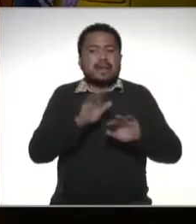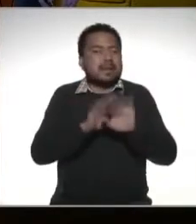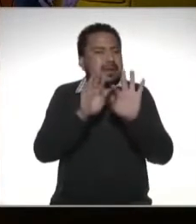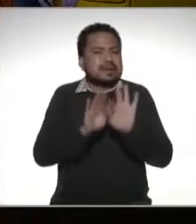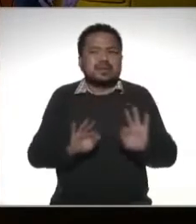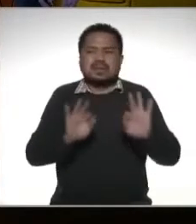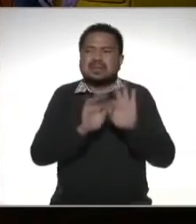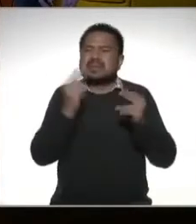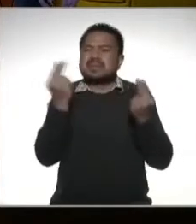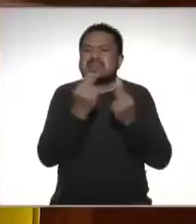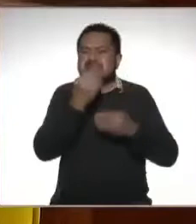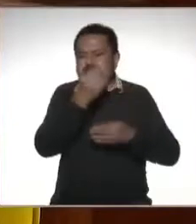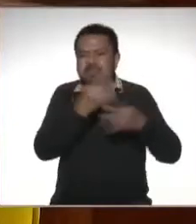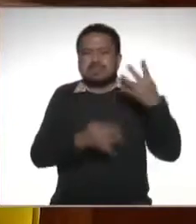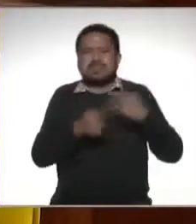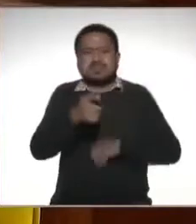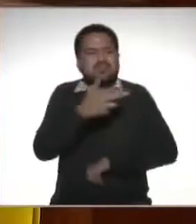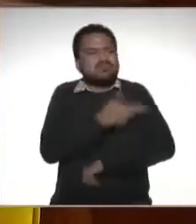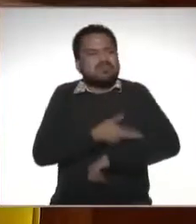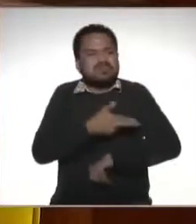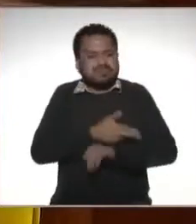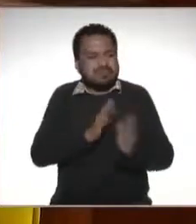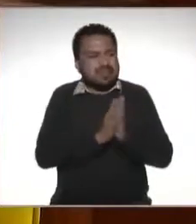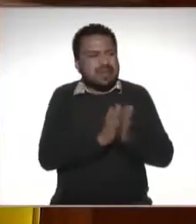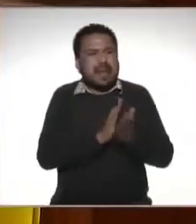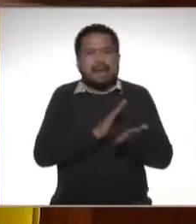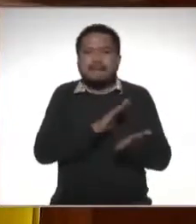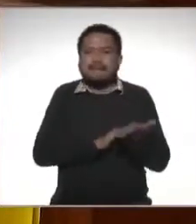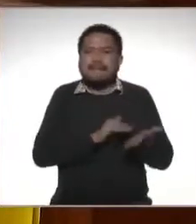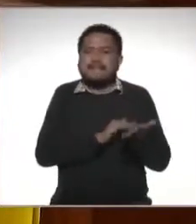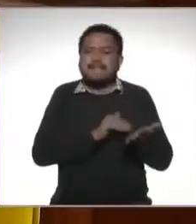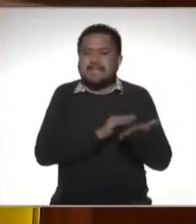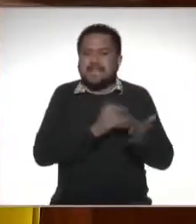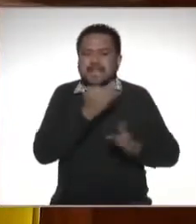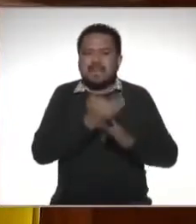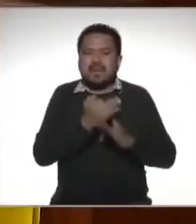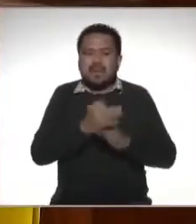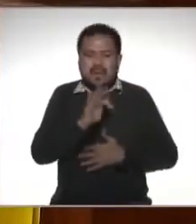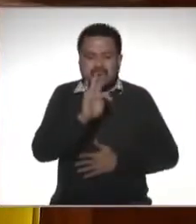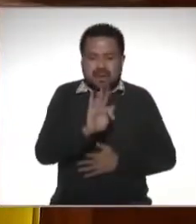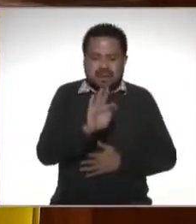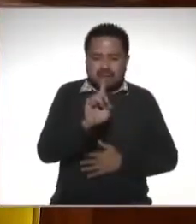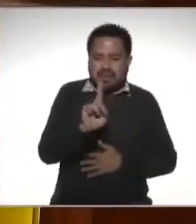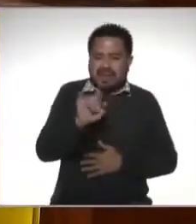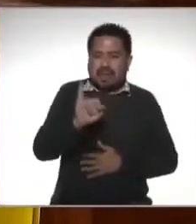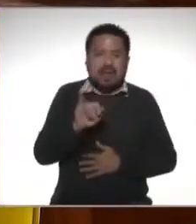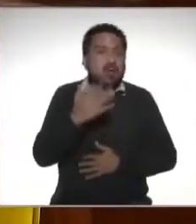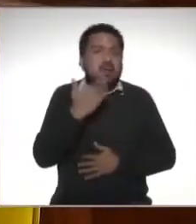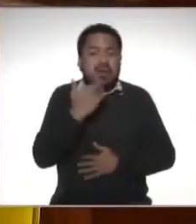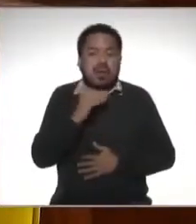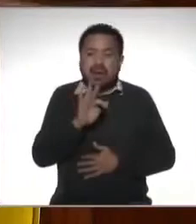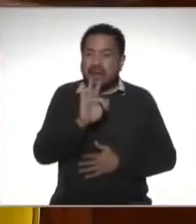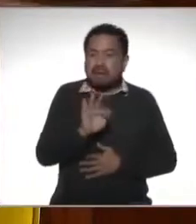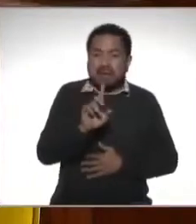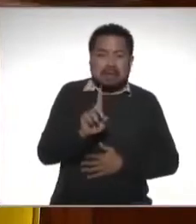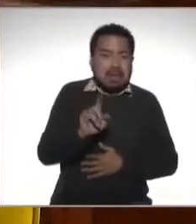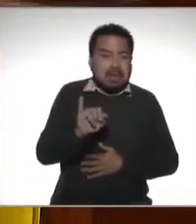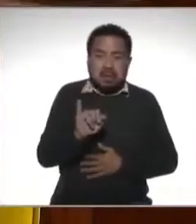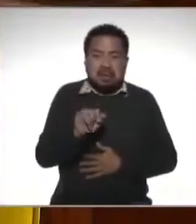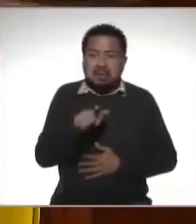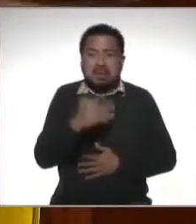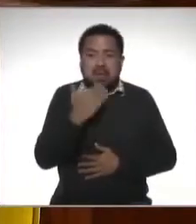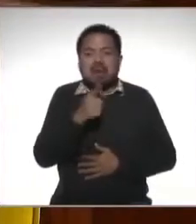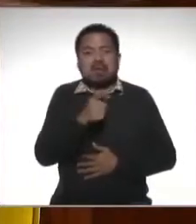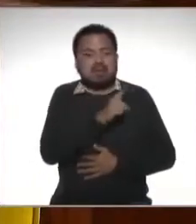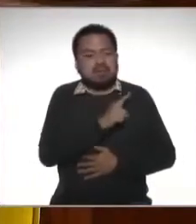los requisitos es de que pidan los comprobantes lo que hoy conocemos como los CFDIs si no existe un CFDI aunque